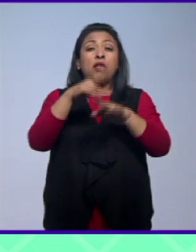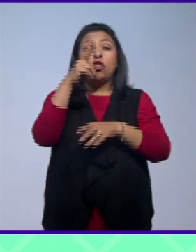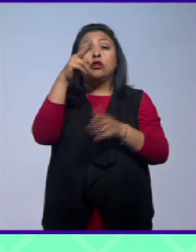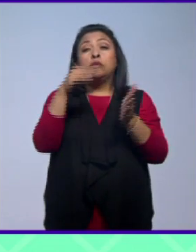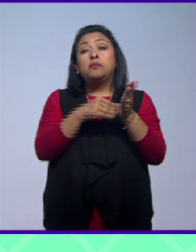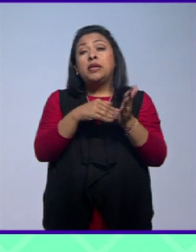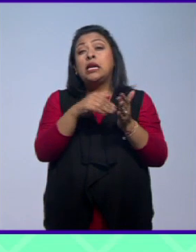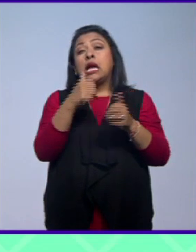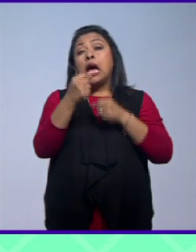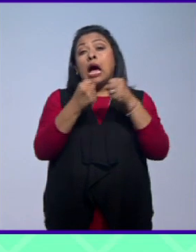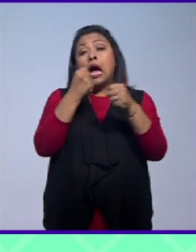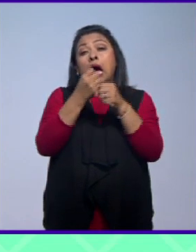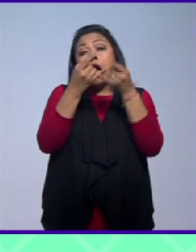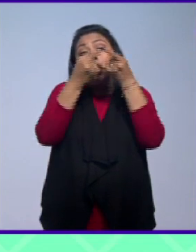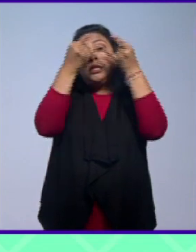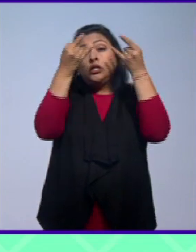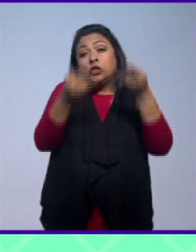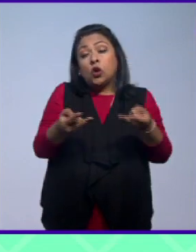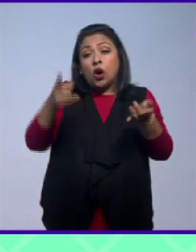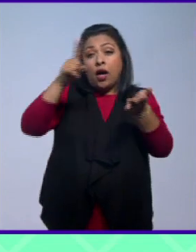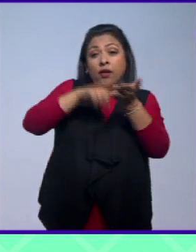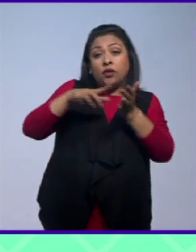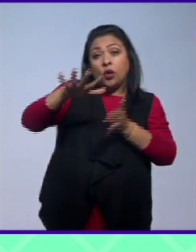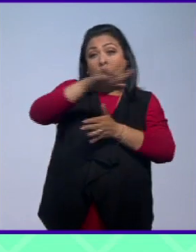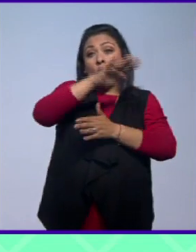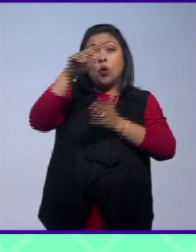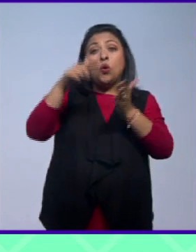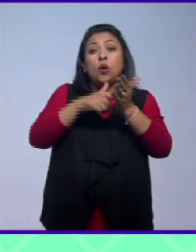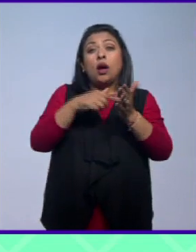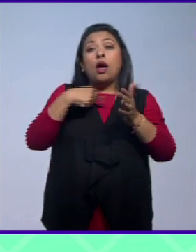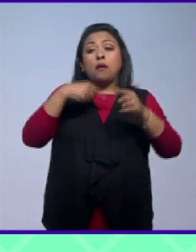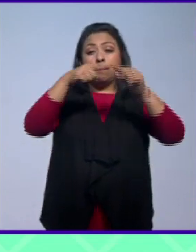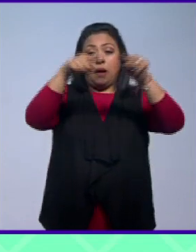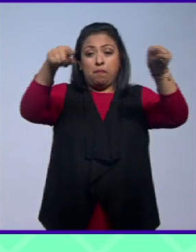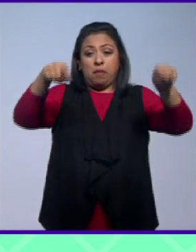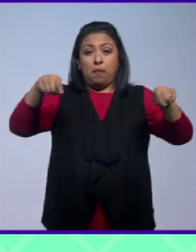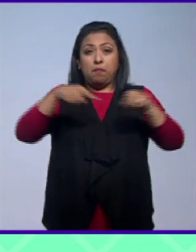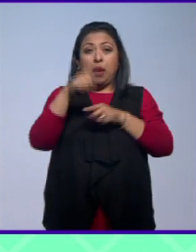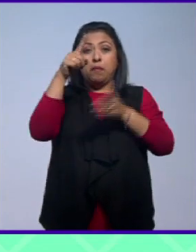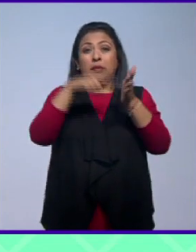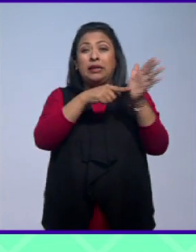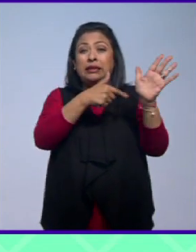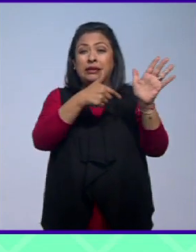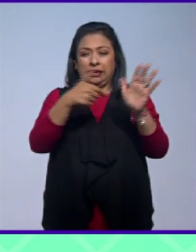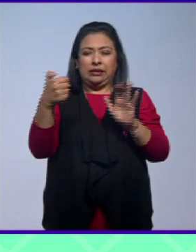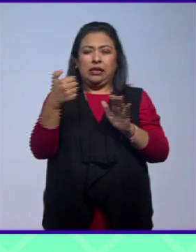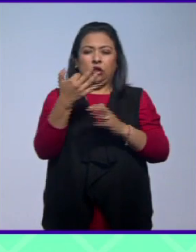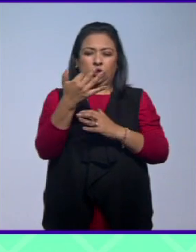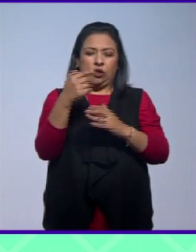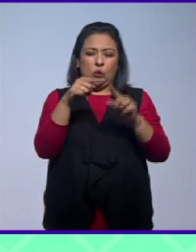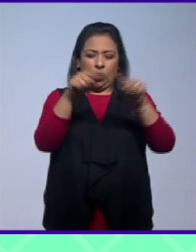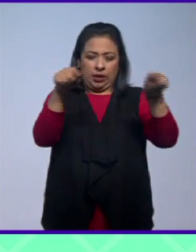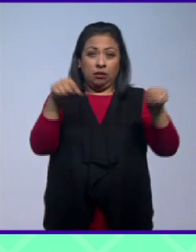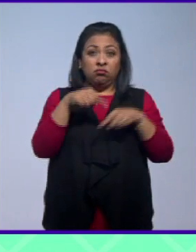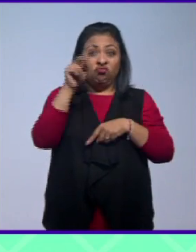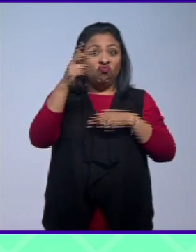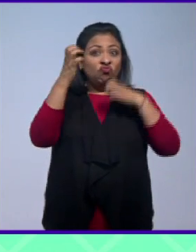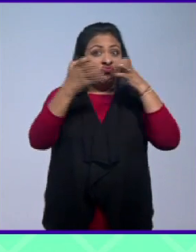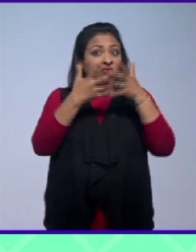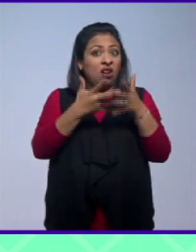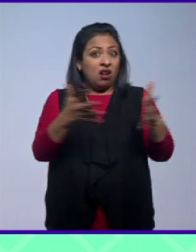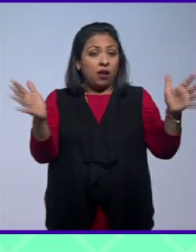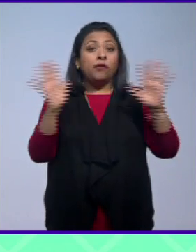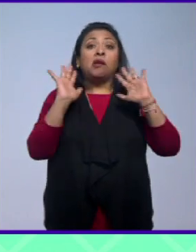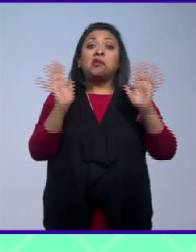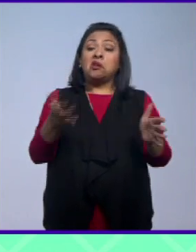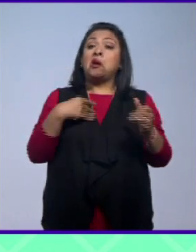.000 años de historia depositados en un espacio de 1.650 metros cuadrados. Realmente es una exposición grande. Y ya fue